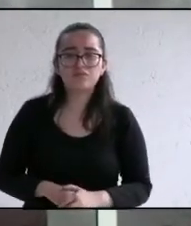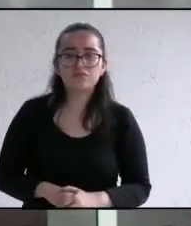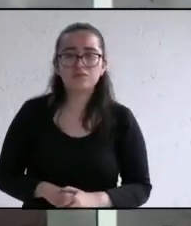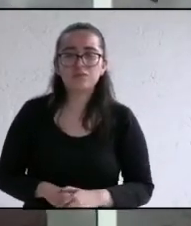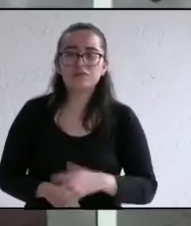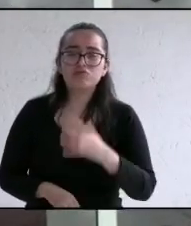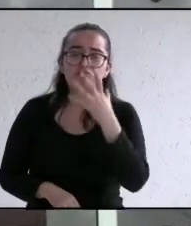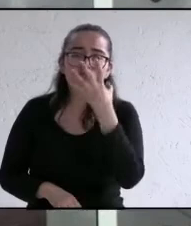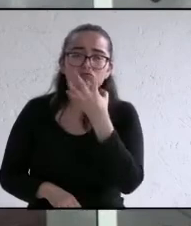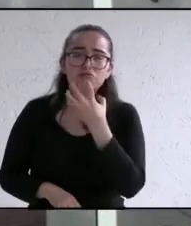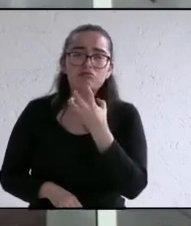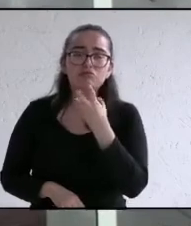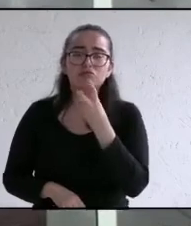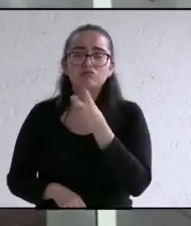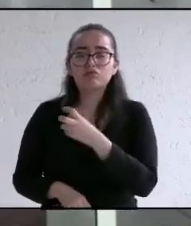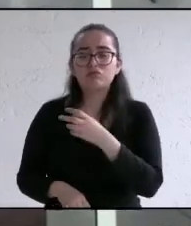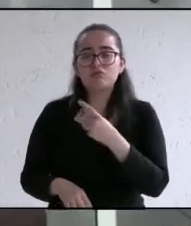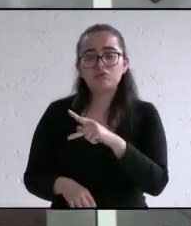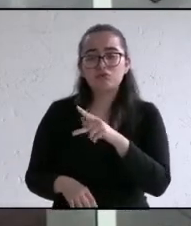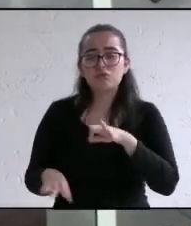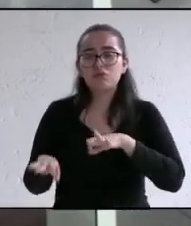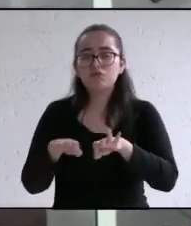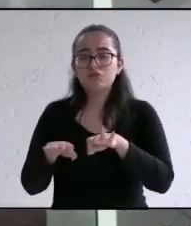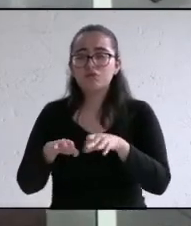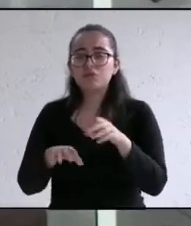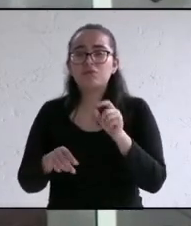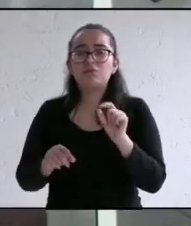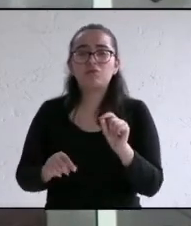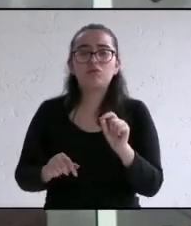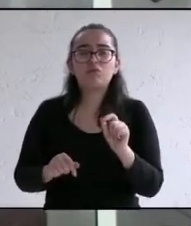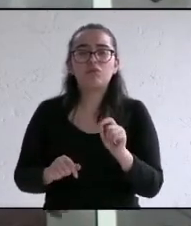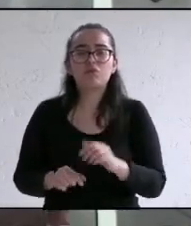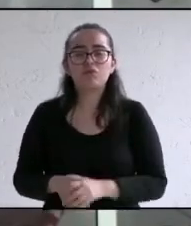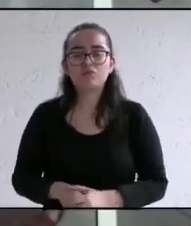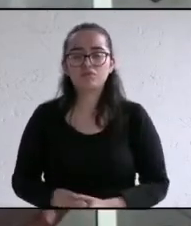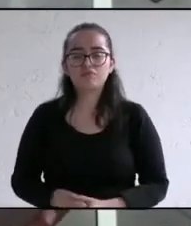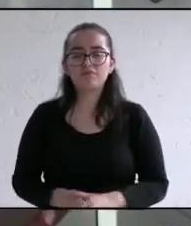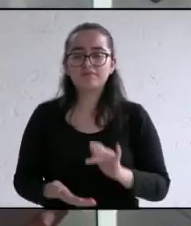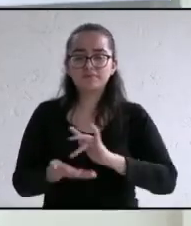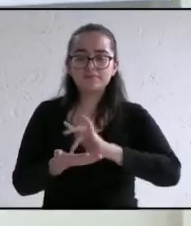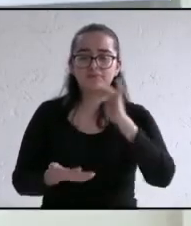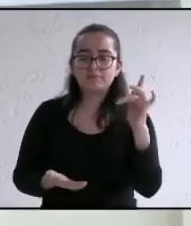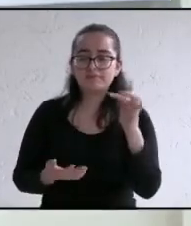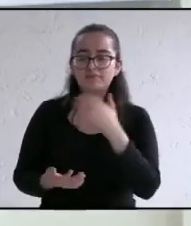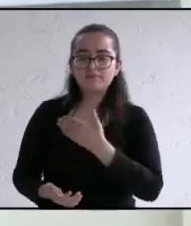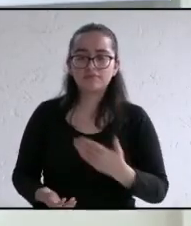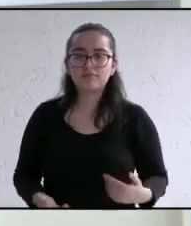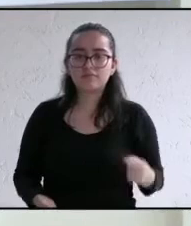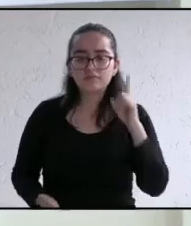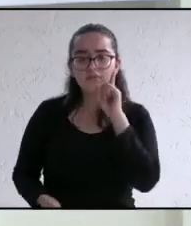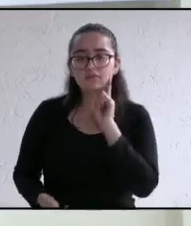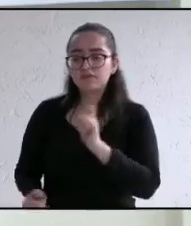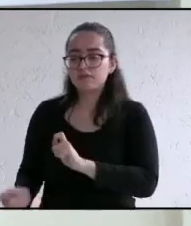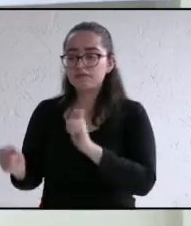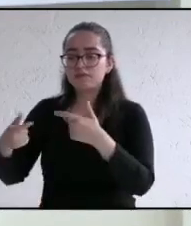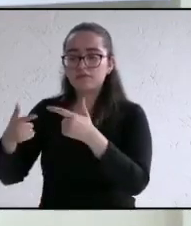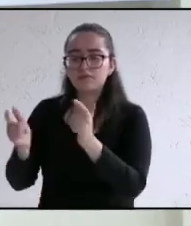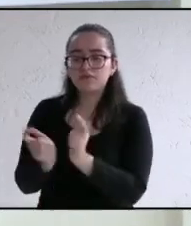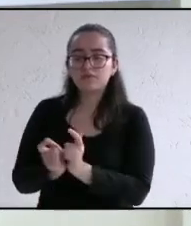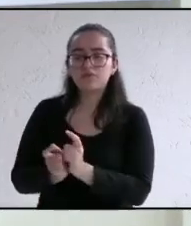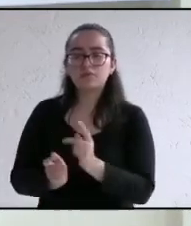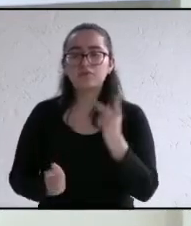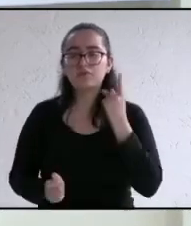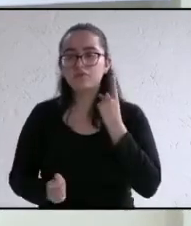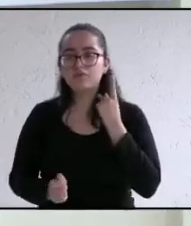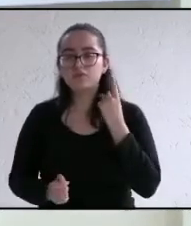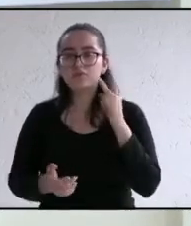lamentablemente su trabajo ha sido poco valorado es cuanto gracias candidata continuamos con el candidato del partido